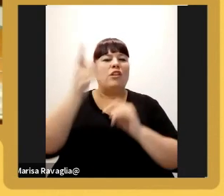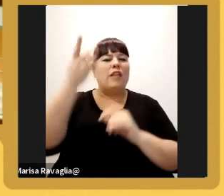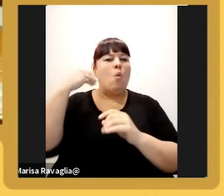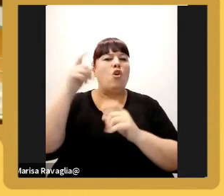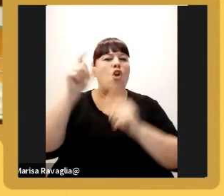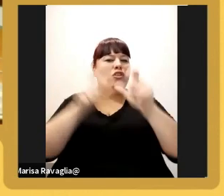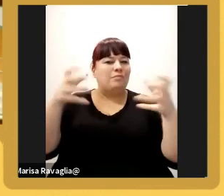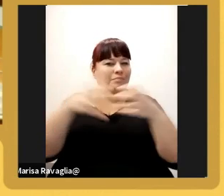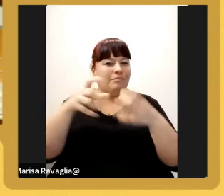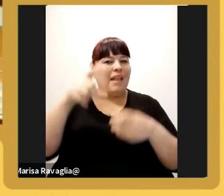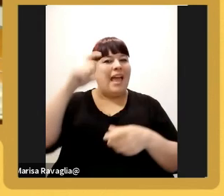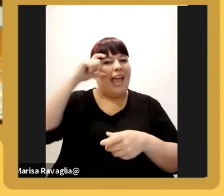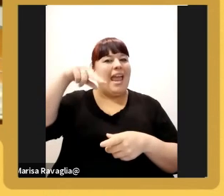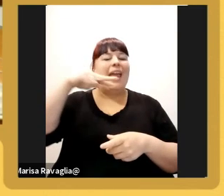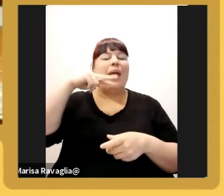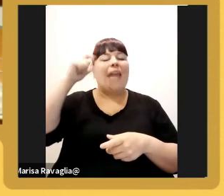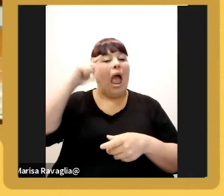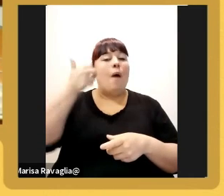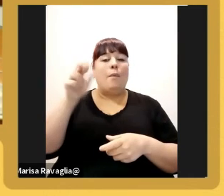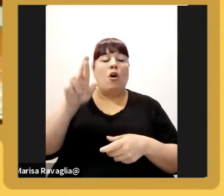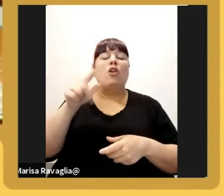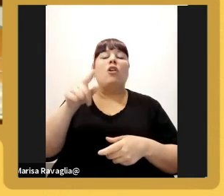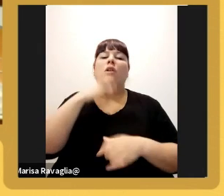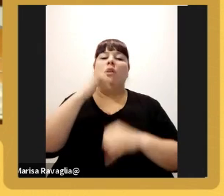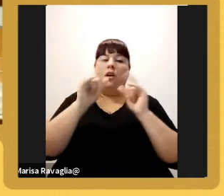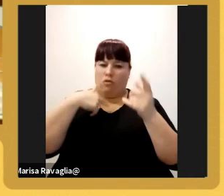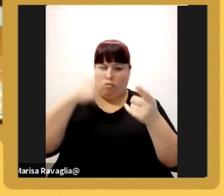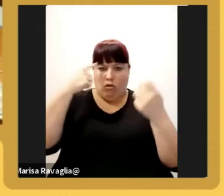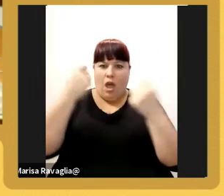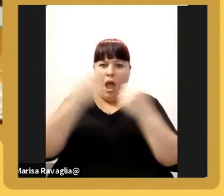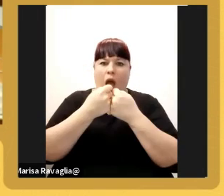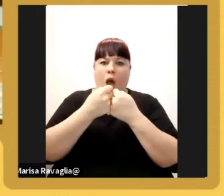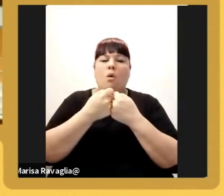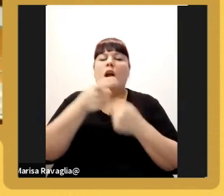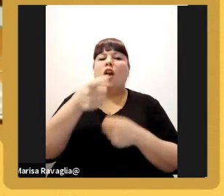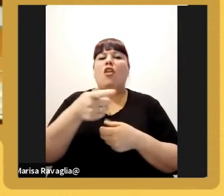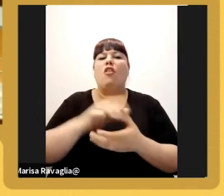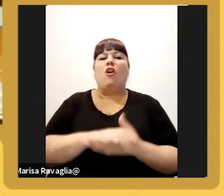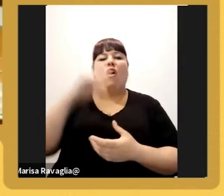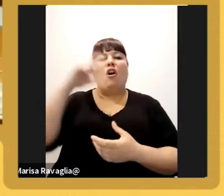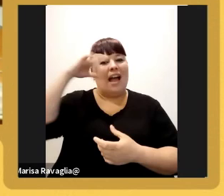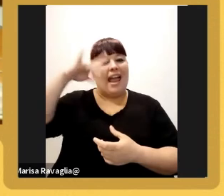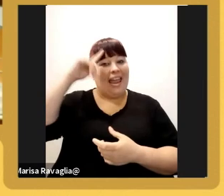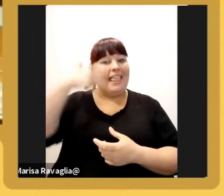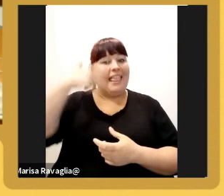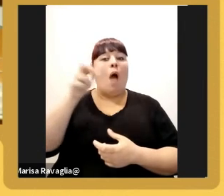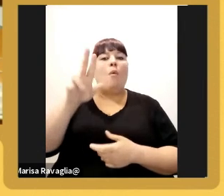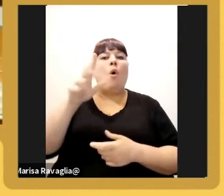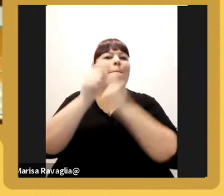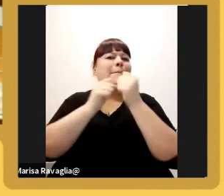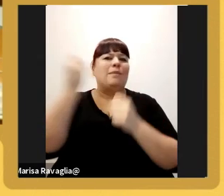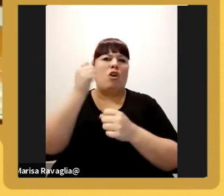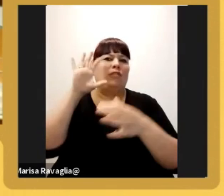de Endeavor siempre y a ver y comparto que Endeavor es una marca para el emprendedorismo clave en el mundo